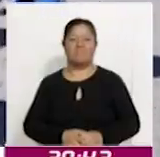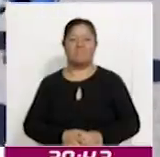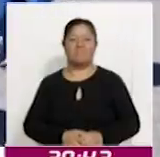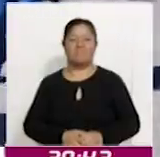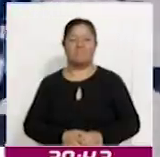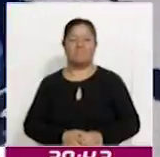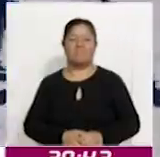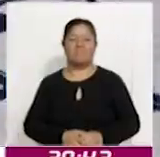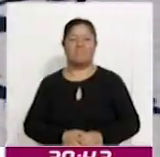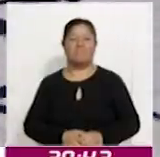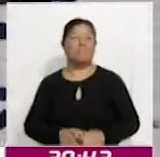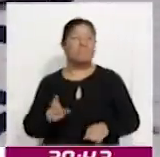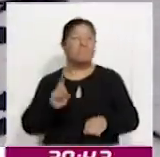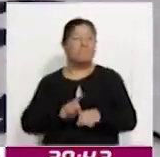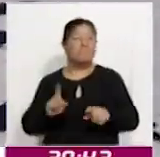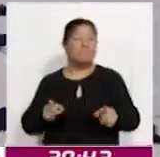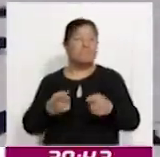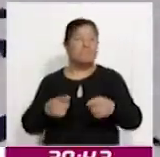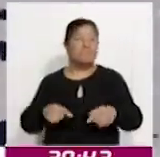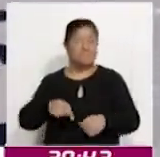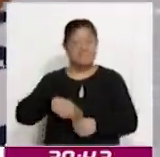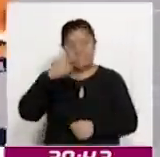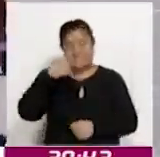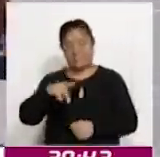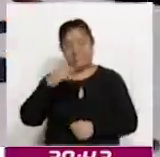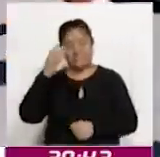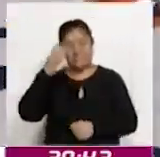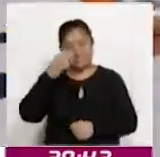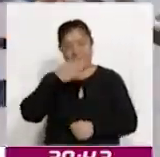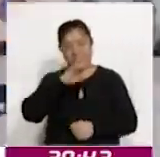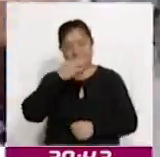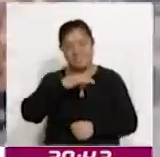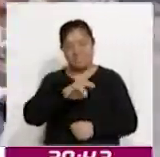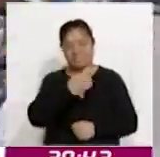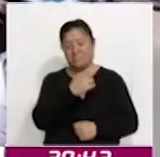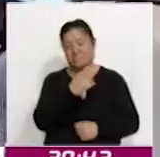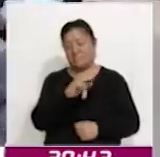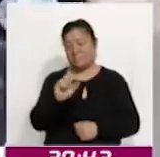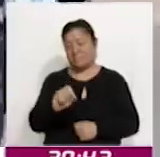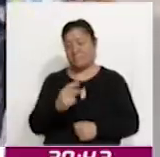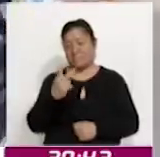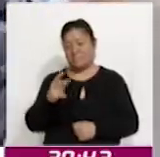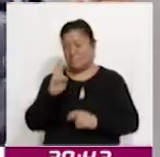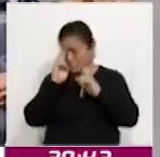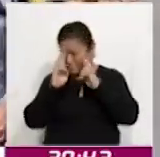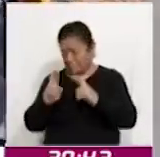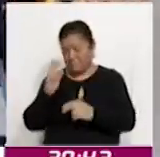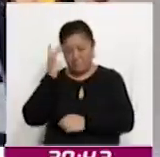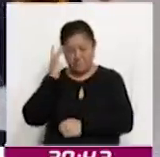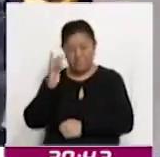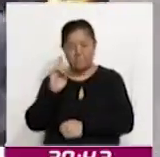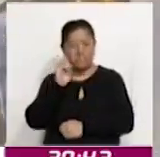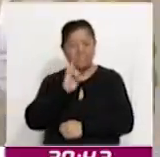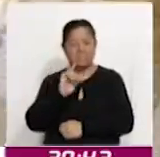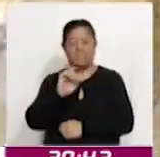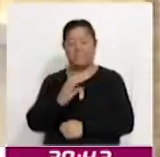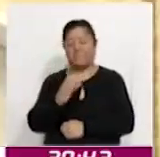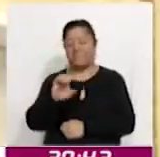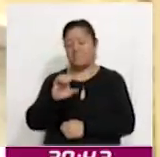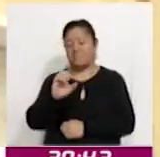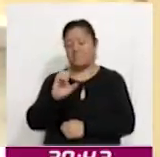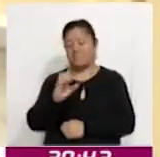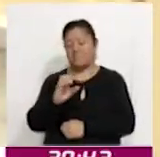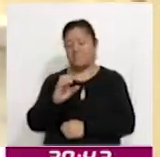El Día del Músico en México se celebra cada 22 de noviembre en honor a Santa Cecilia. De acuerdo con el sacerdote